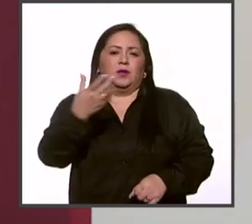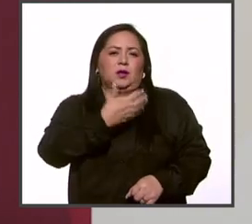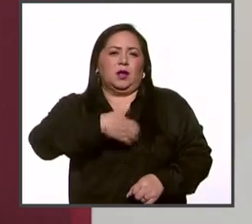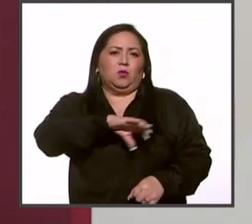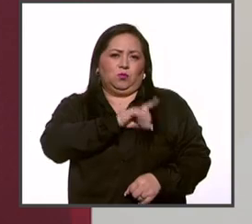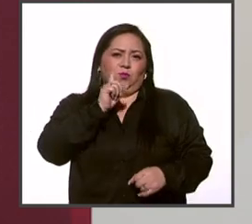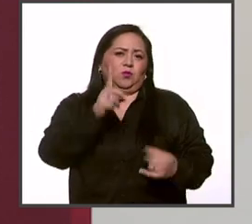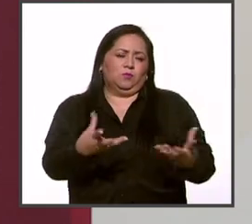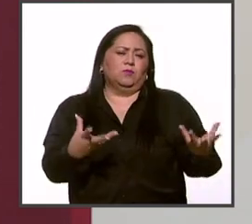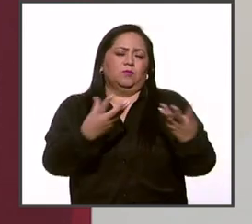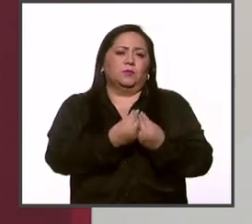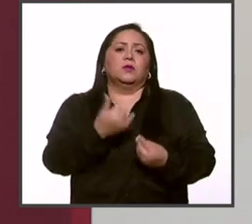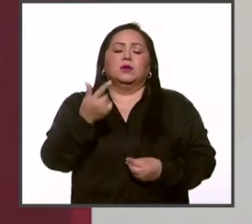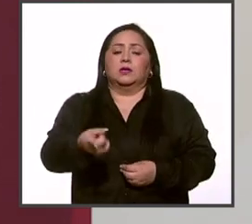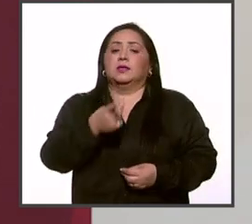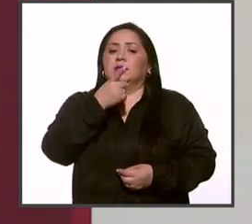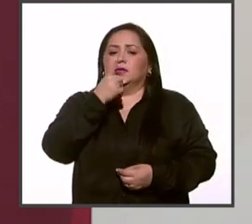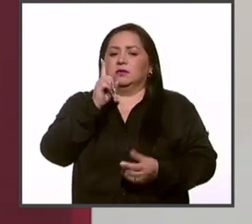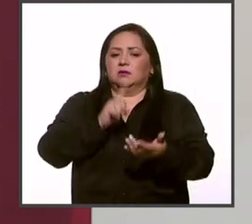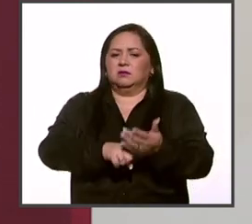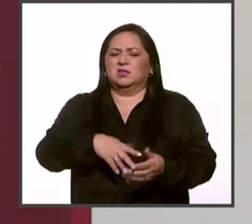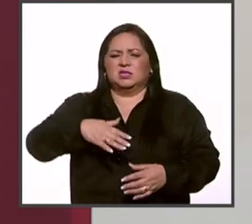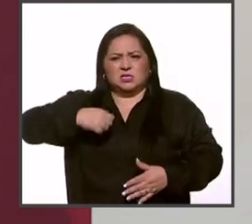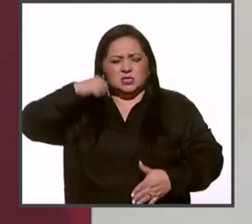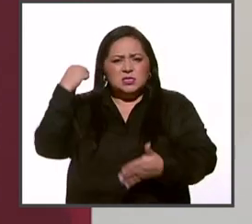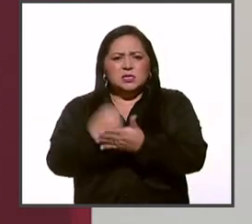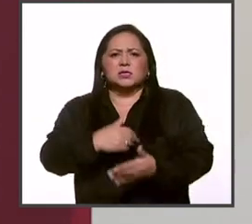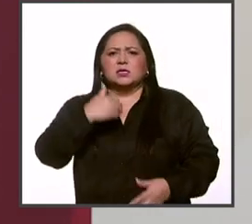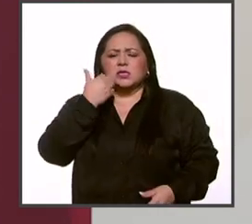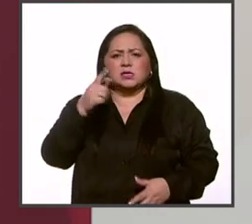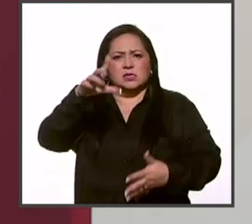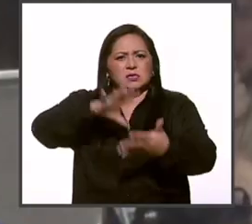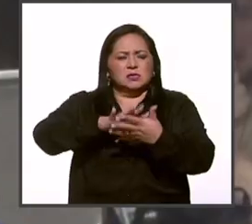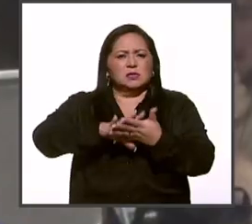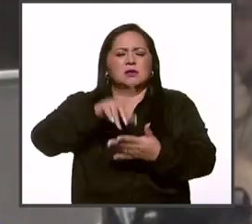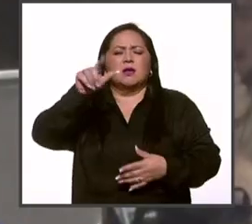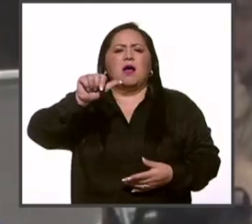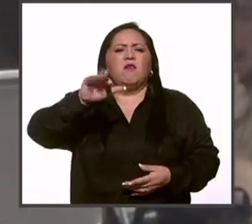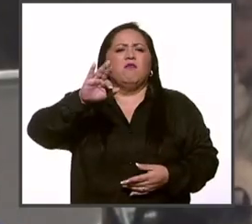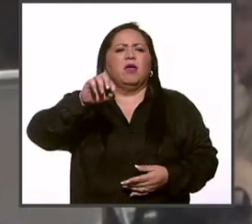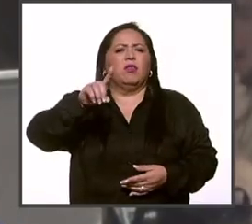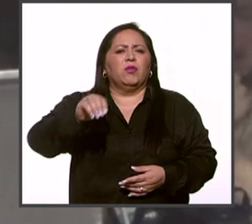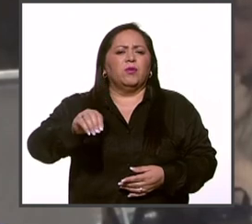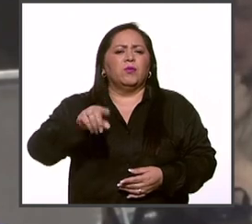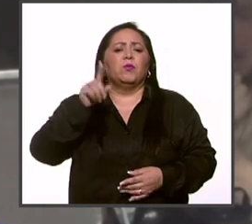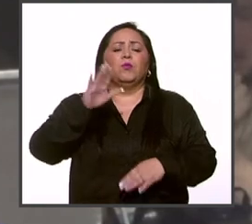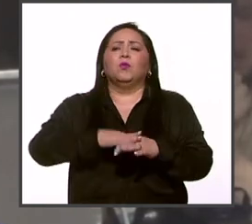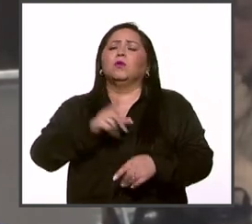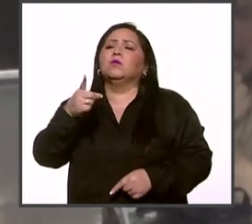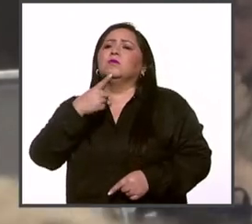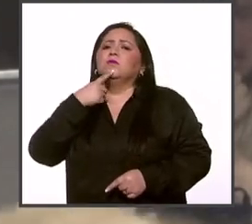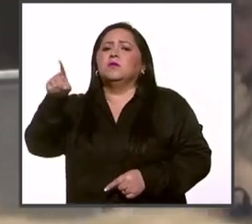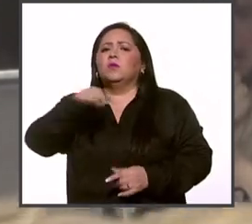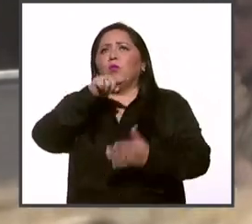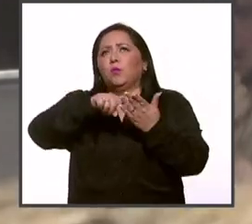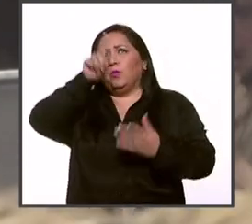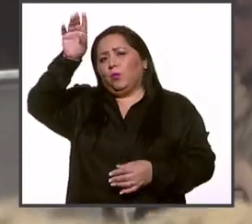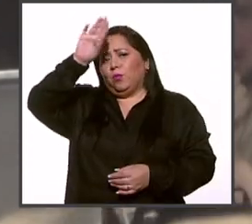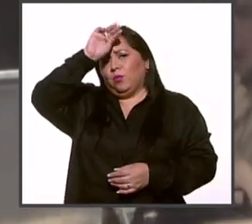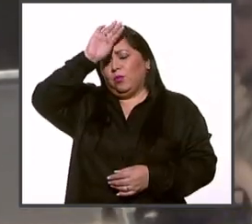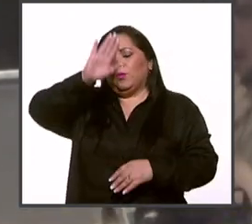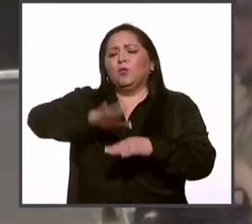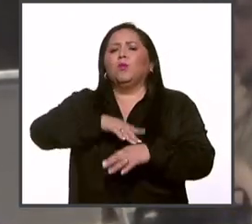Sheinbaum, hizo encarcelar a Alfredo Jalife Rajme. Lo acusó en Monterrey de